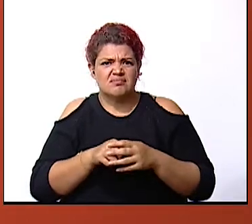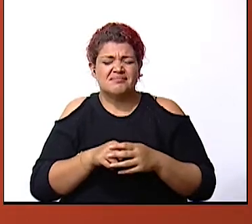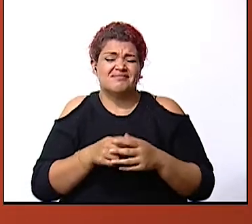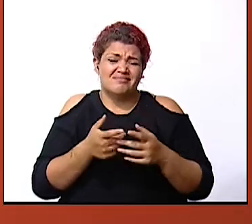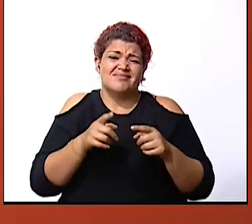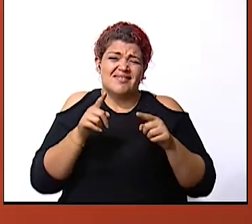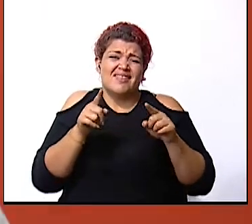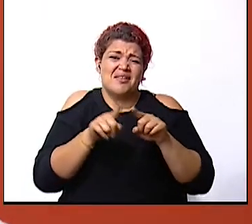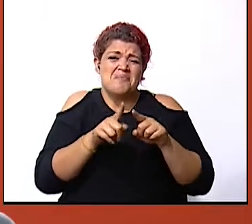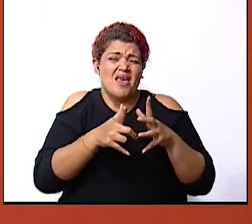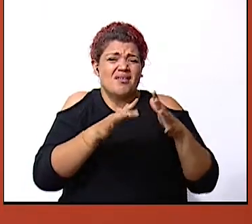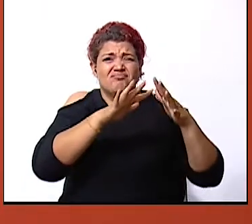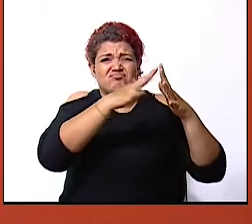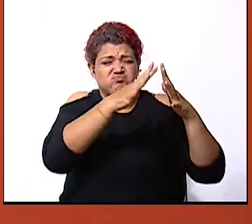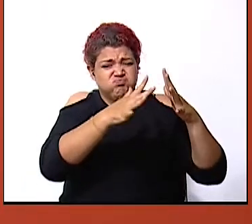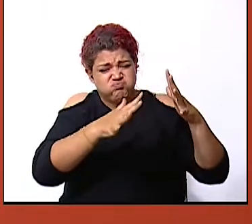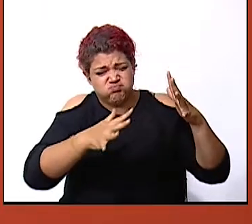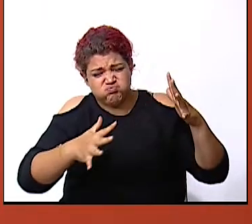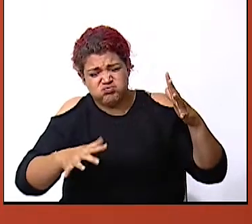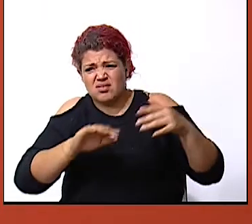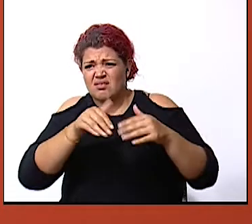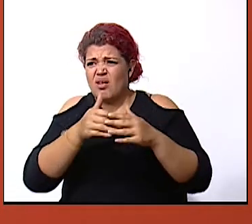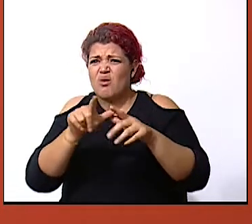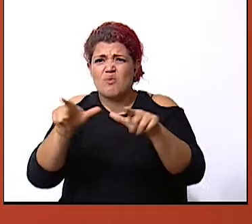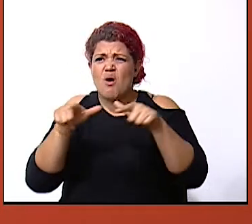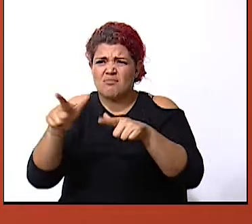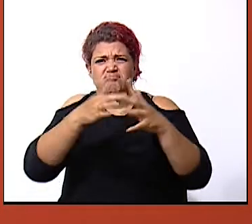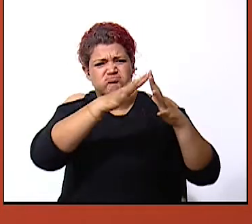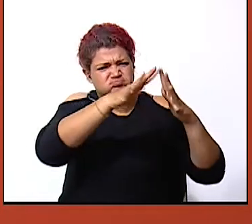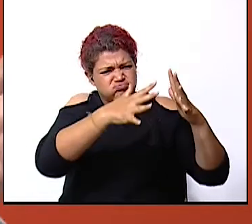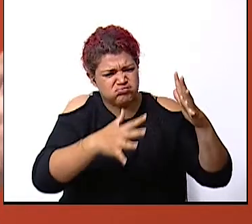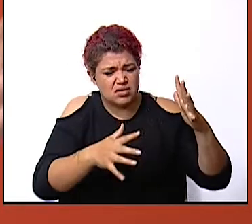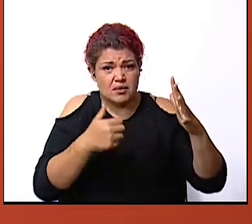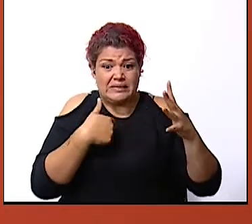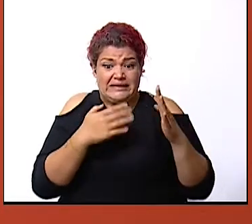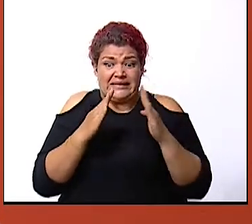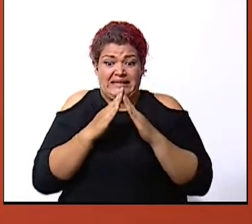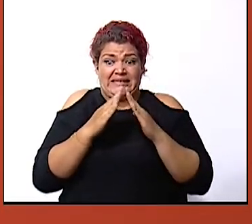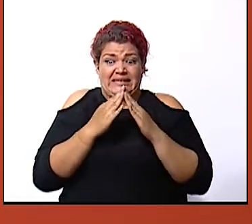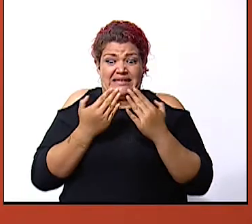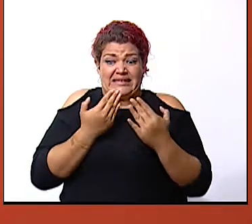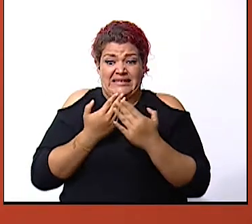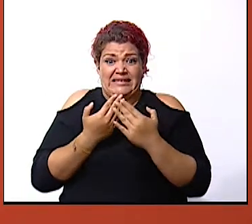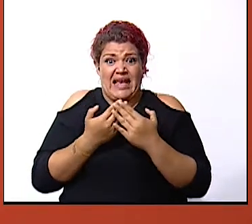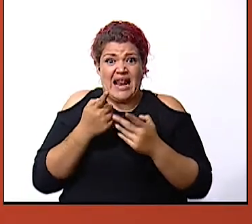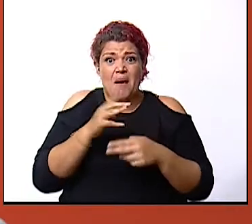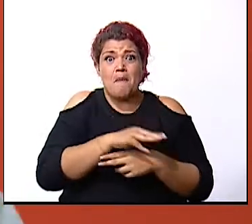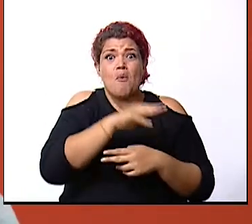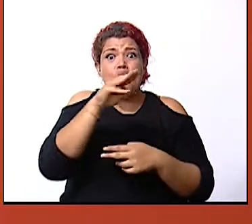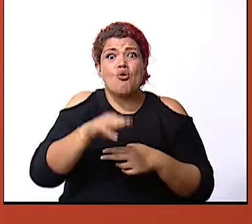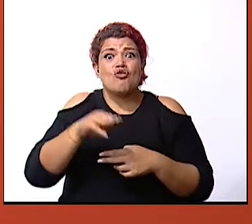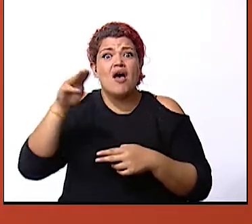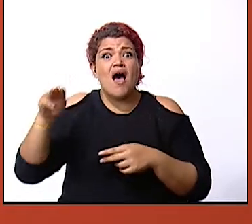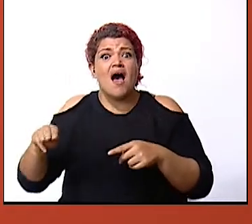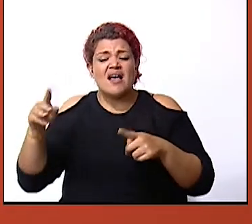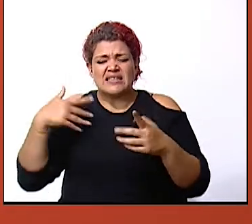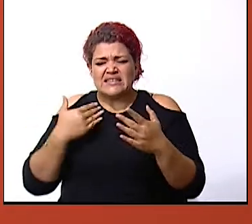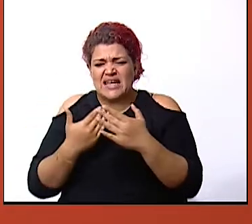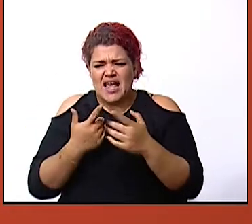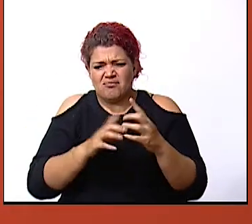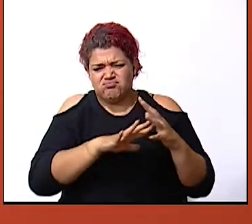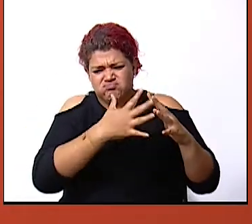deslizamientos por todo lado más y nuestras casas están cerca de las montañas para evitar los